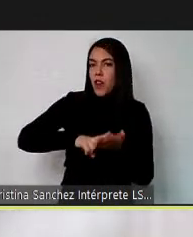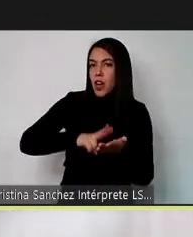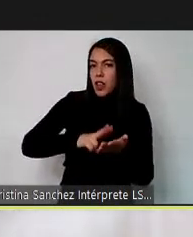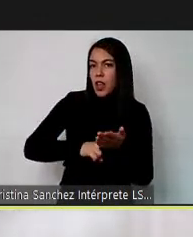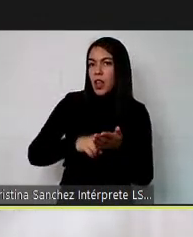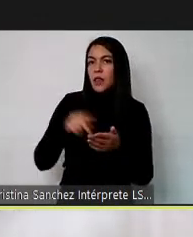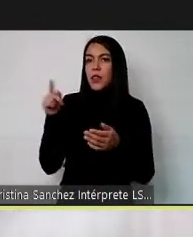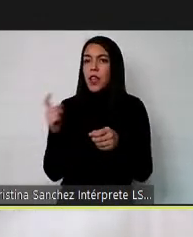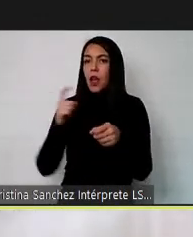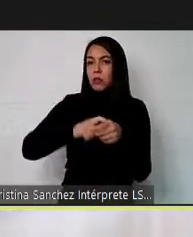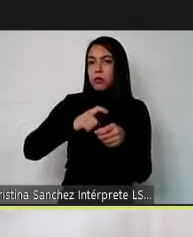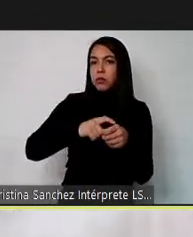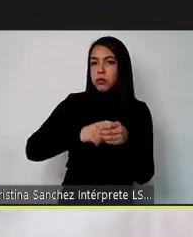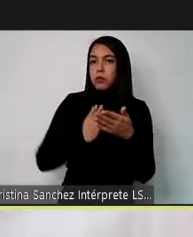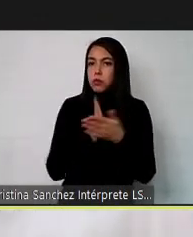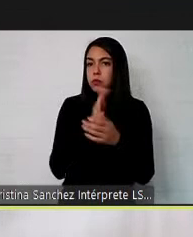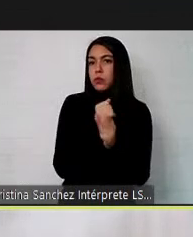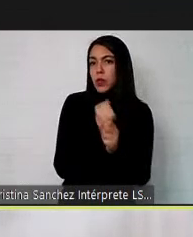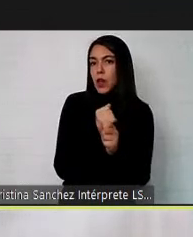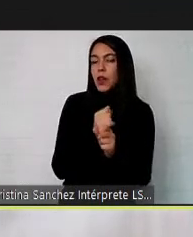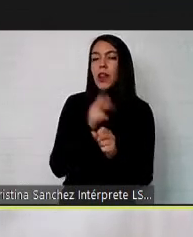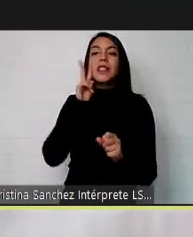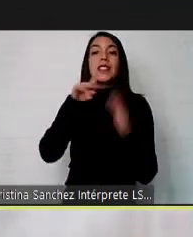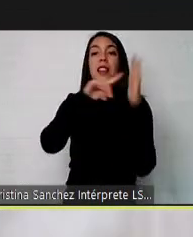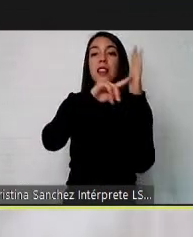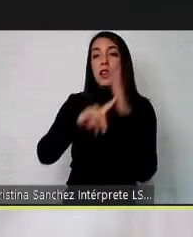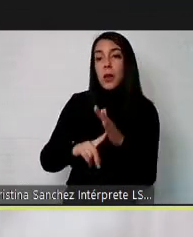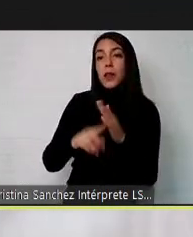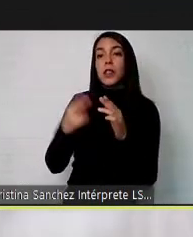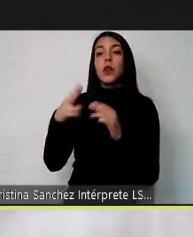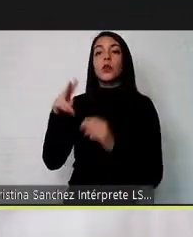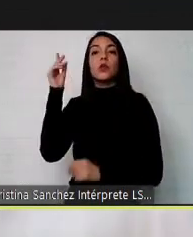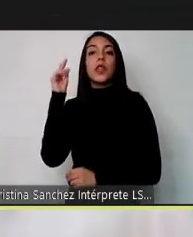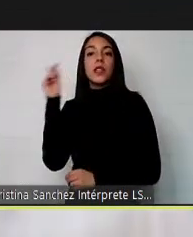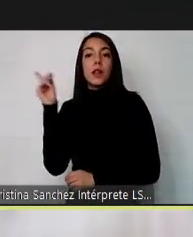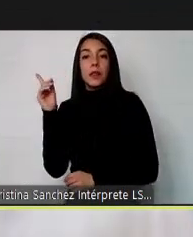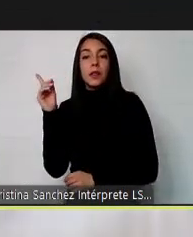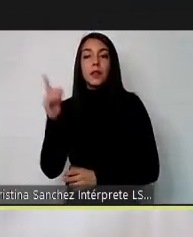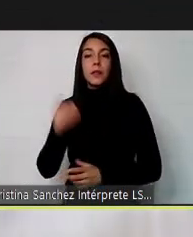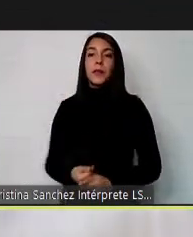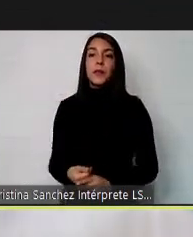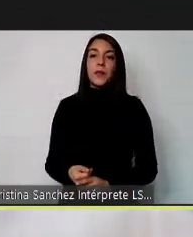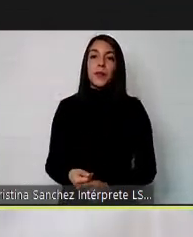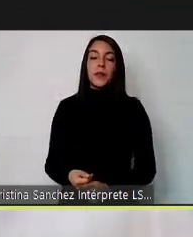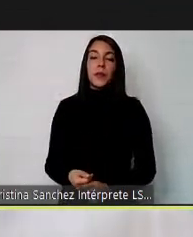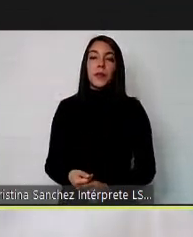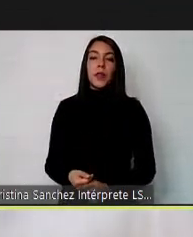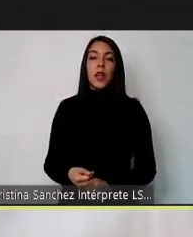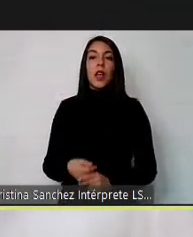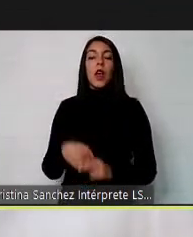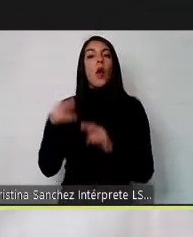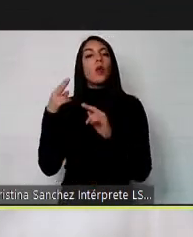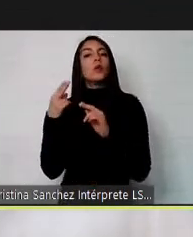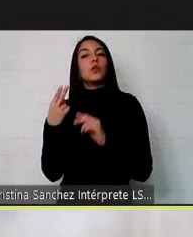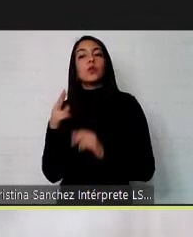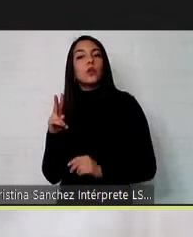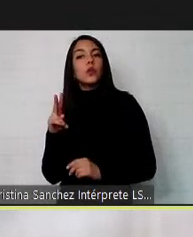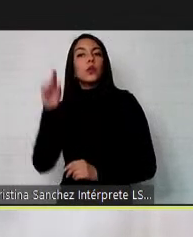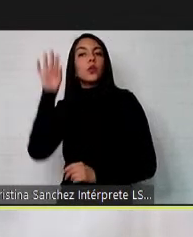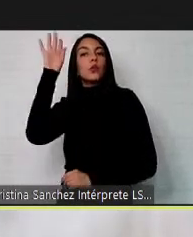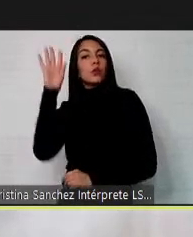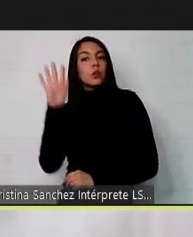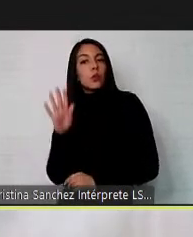sin ser discriminados a causa de su discapacidad sino por su desempeño o por su perfil